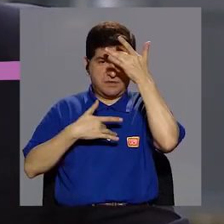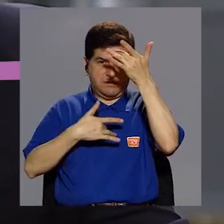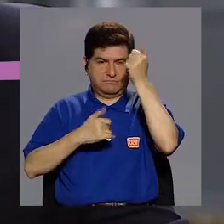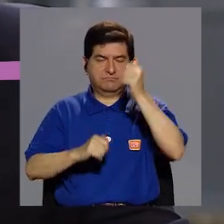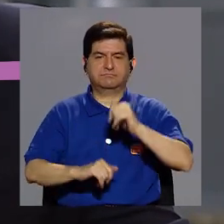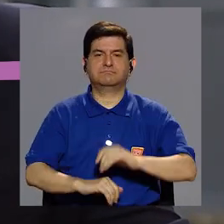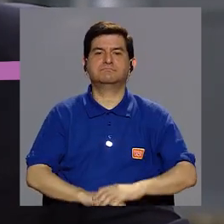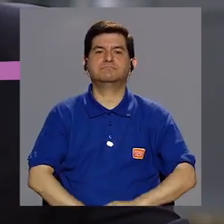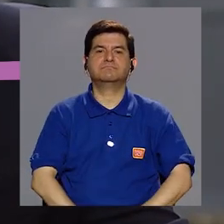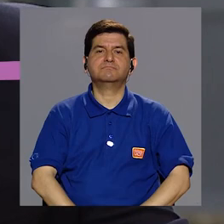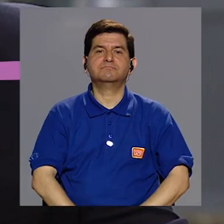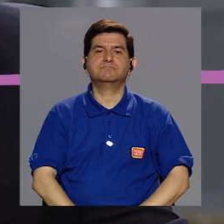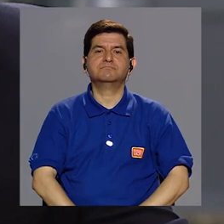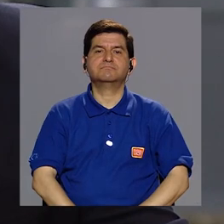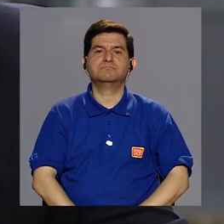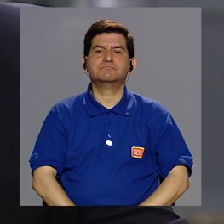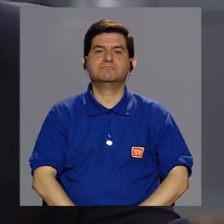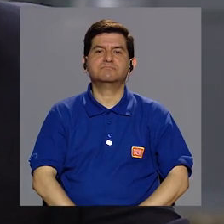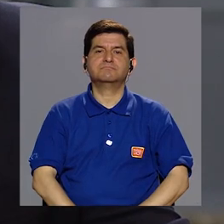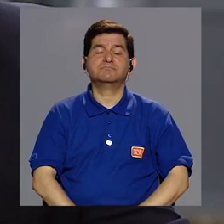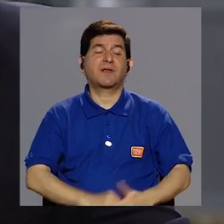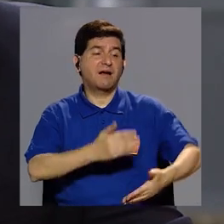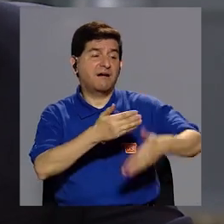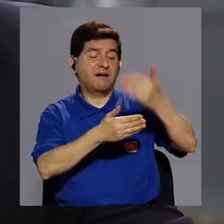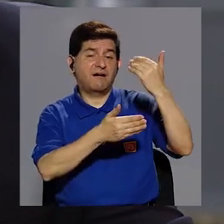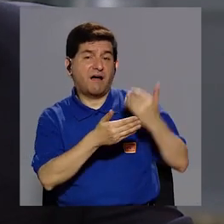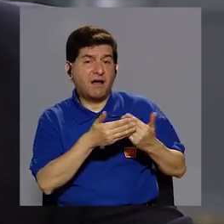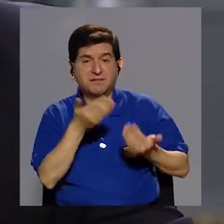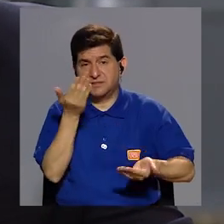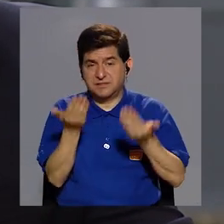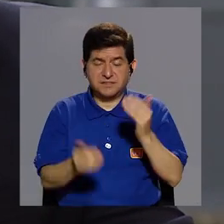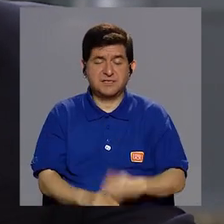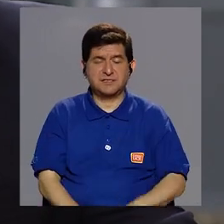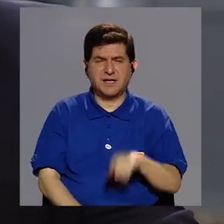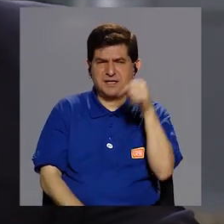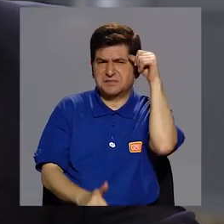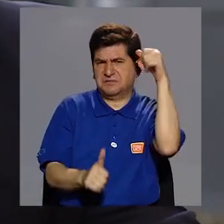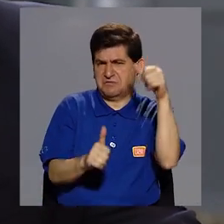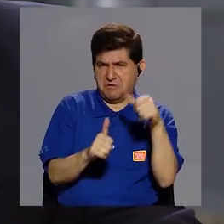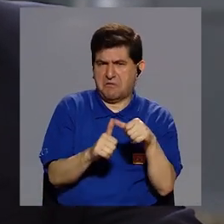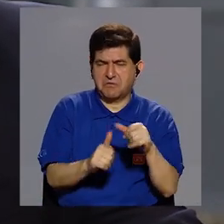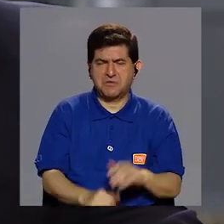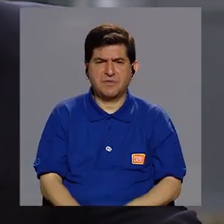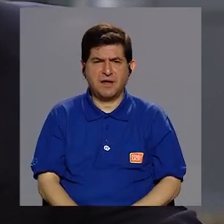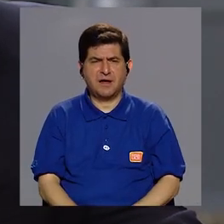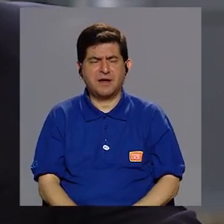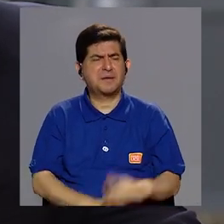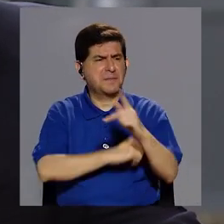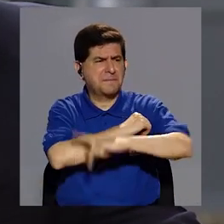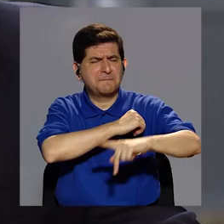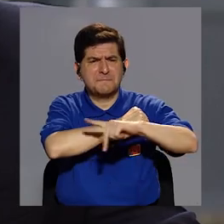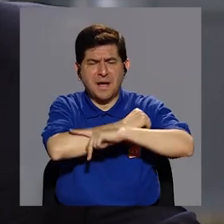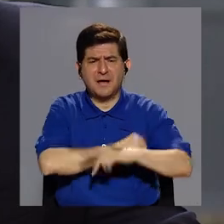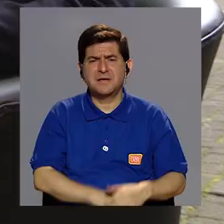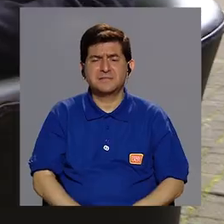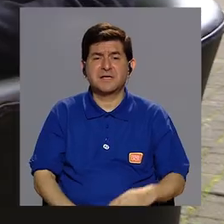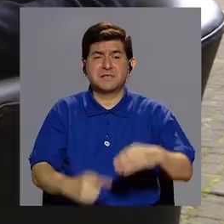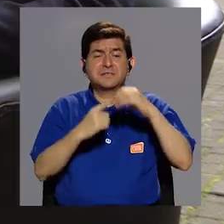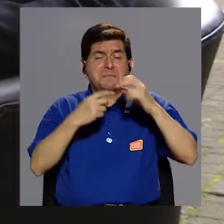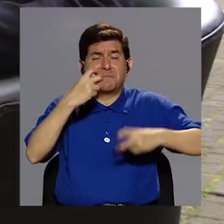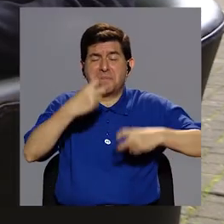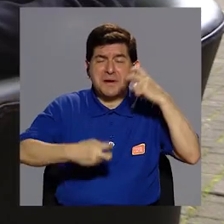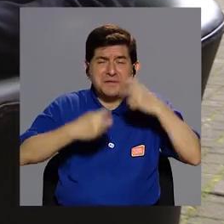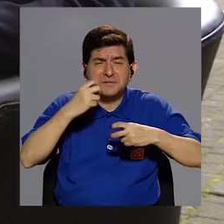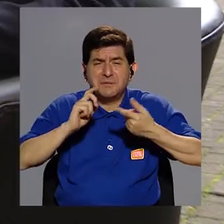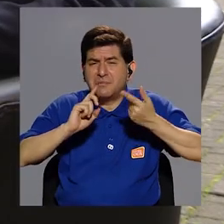enfermedades. Entonces, anteriormente, Saúl, usted recordará que había muchos países donde el